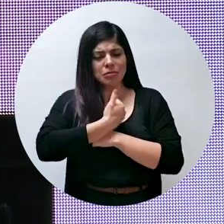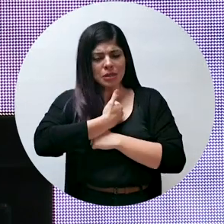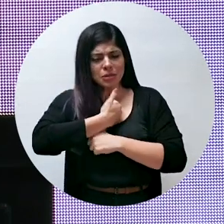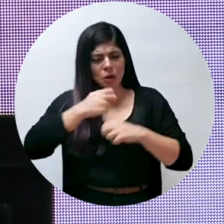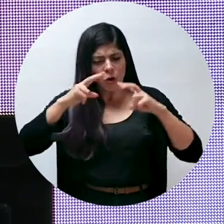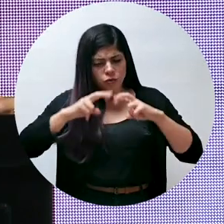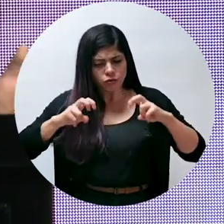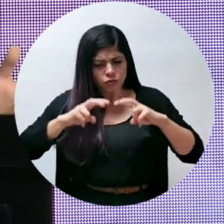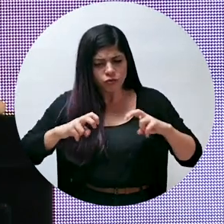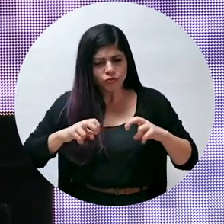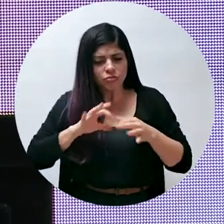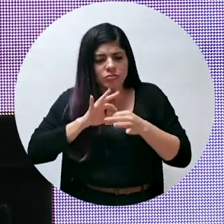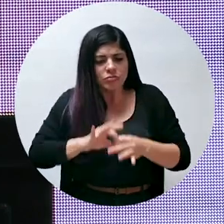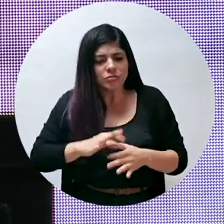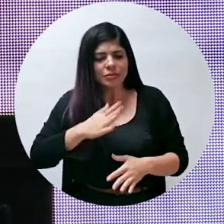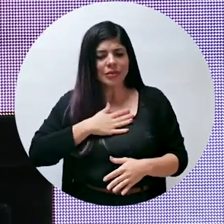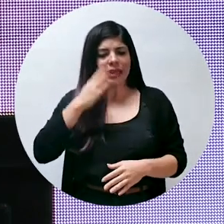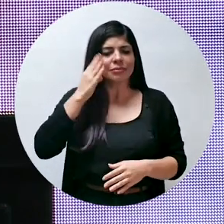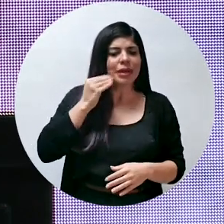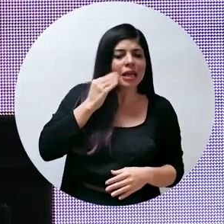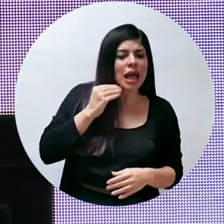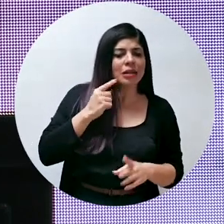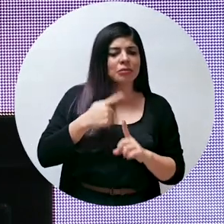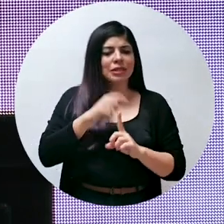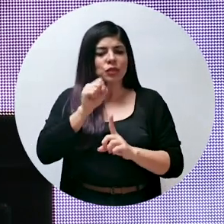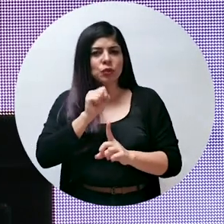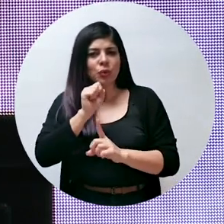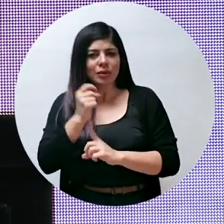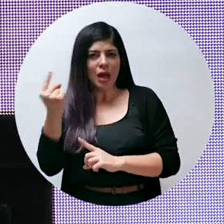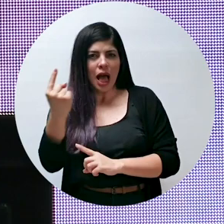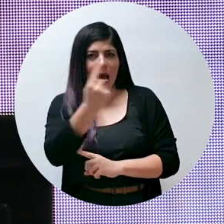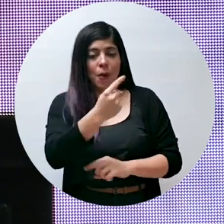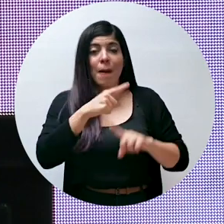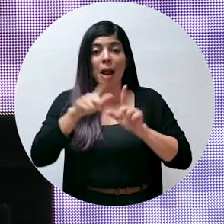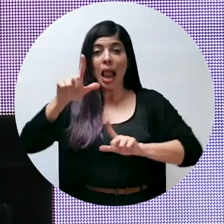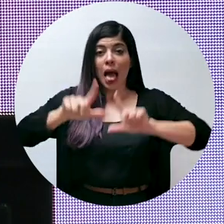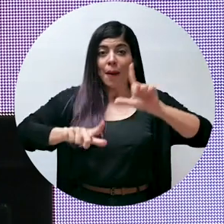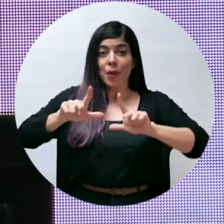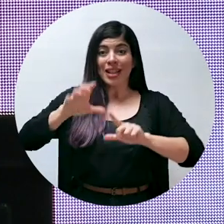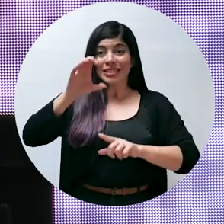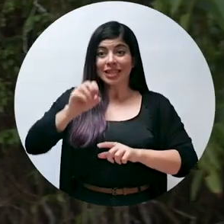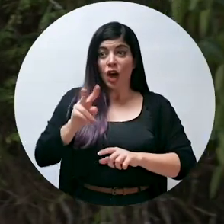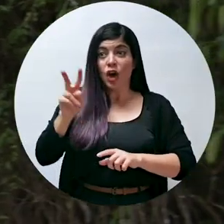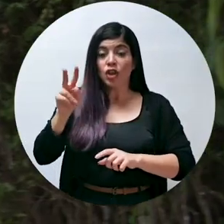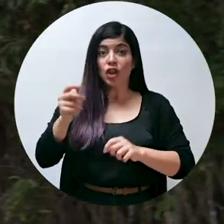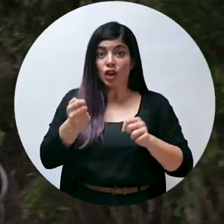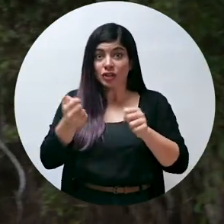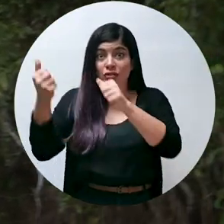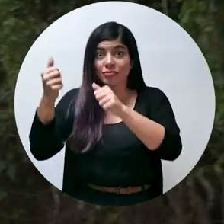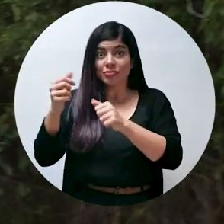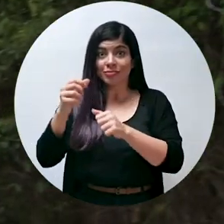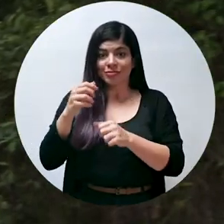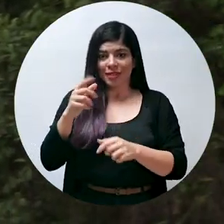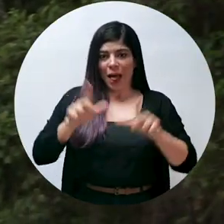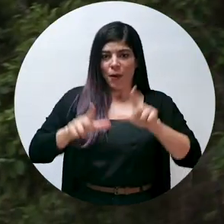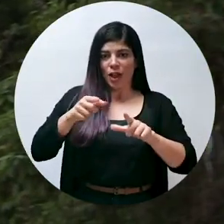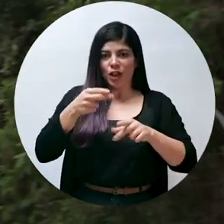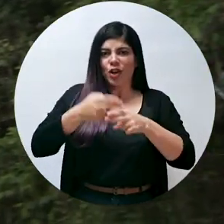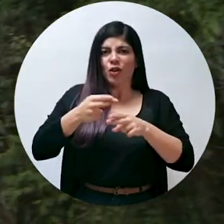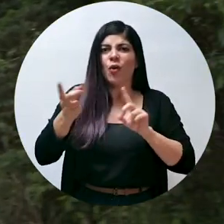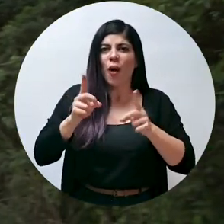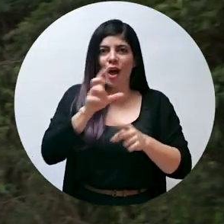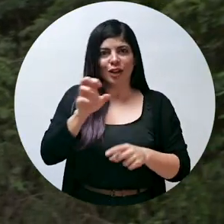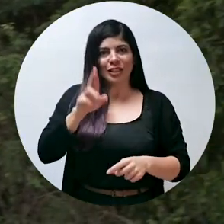a la luz de sus experiencias y circunstancias. Pero el laboratorio de descarbonización llamado Costa Rica puede probar